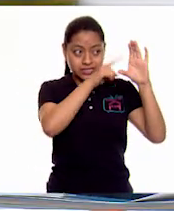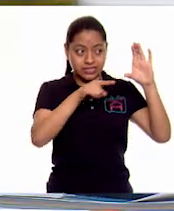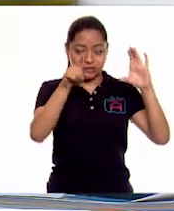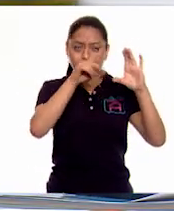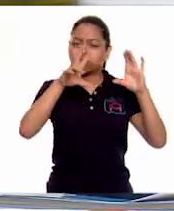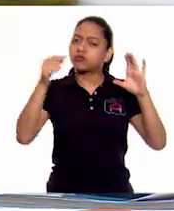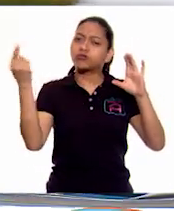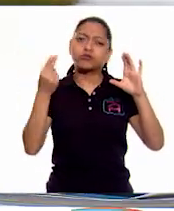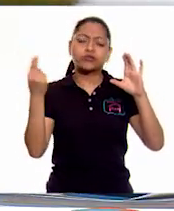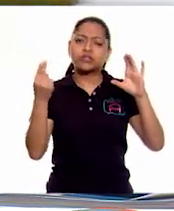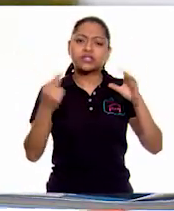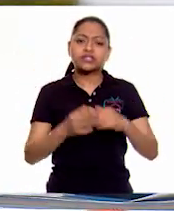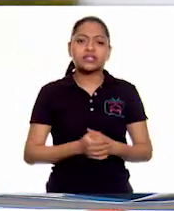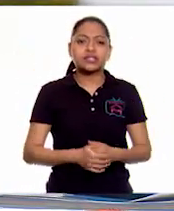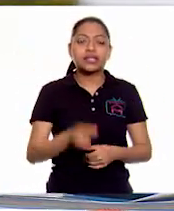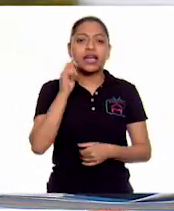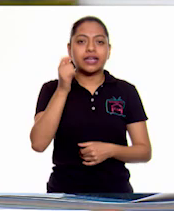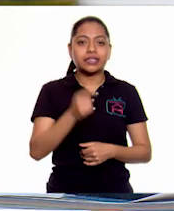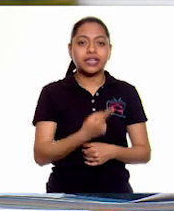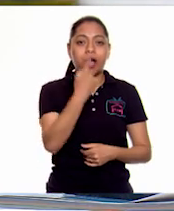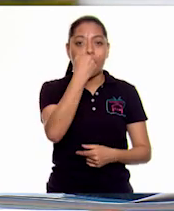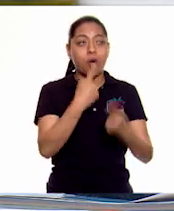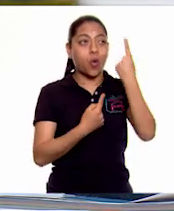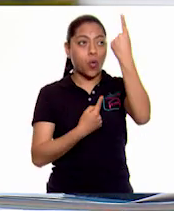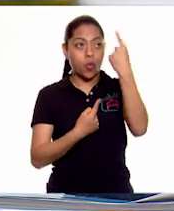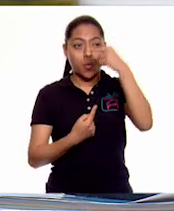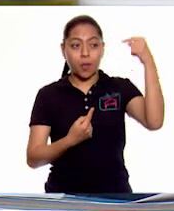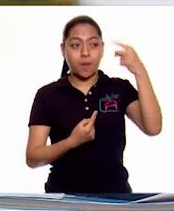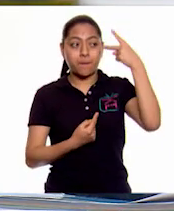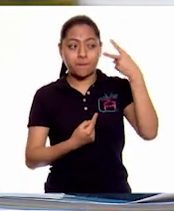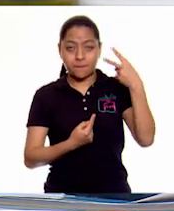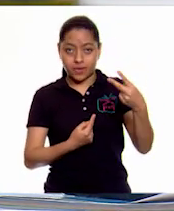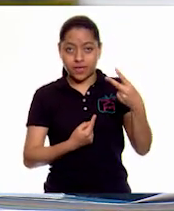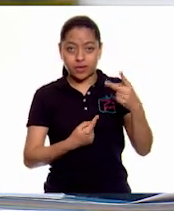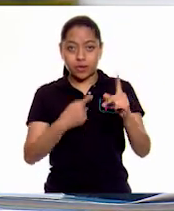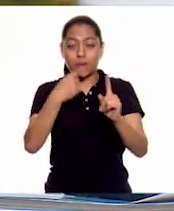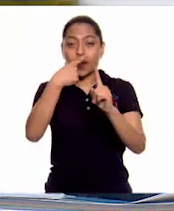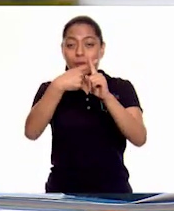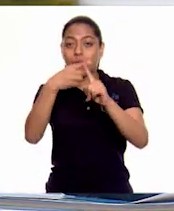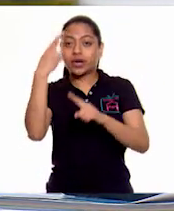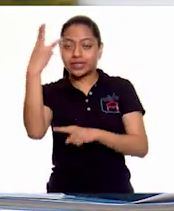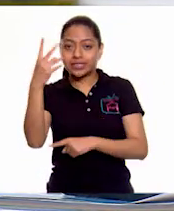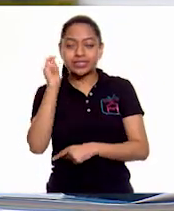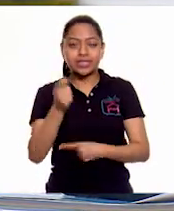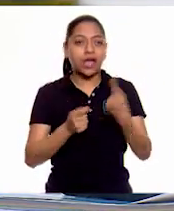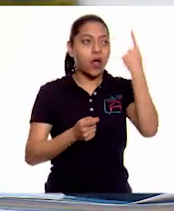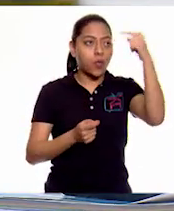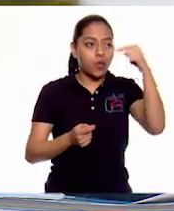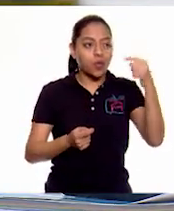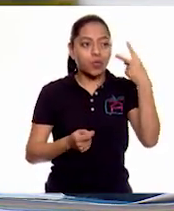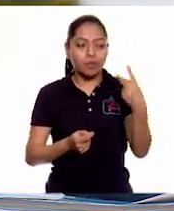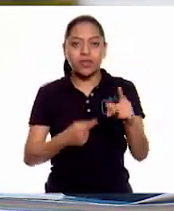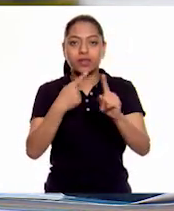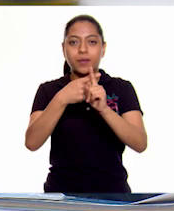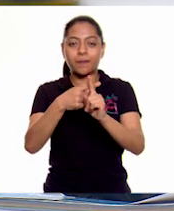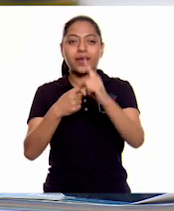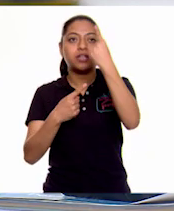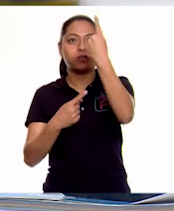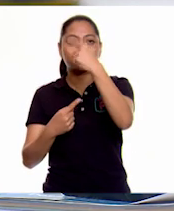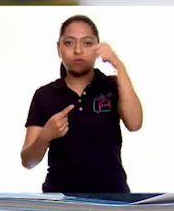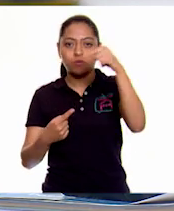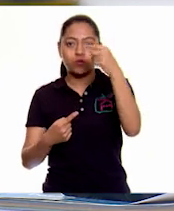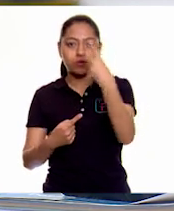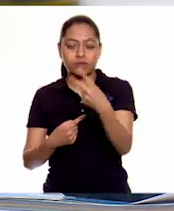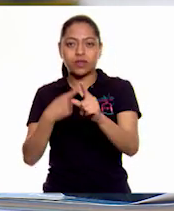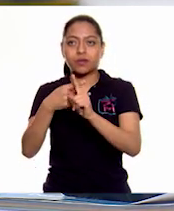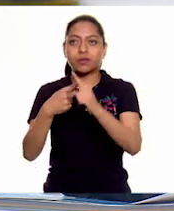por tres. O sea, un medio, más un medio, más un medio, lo cual nos da, tres medios.